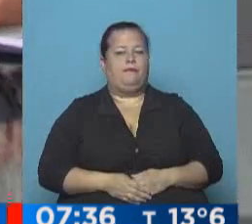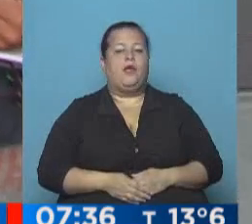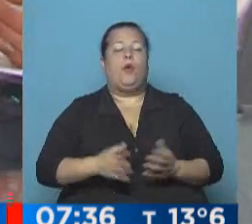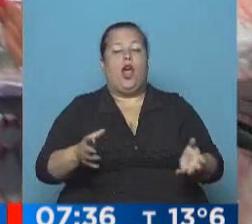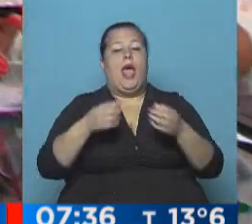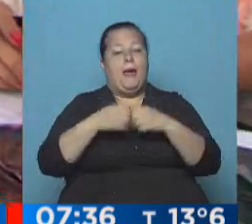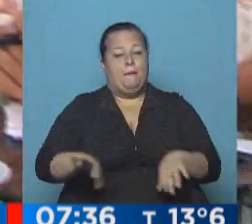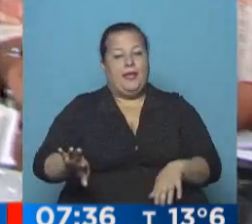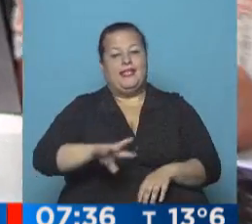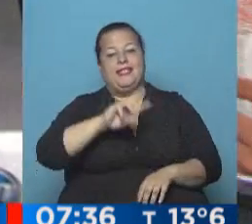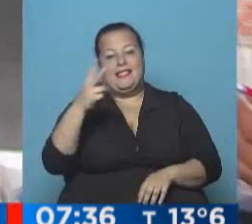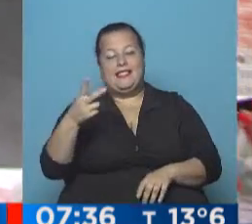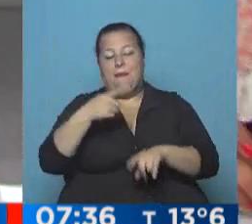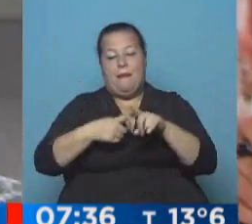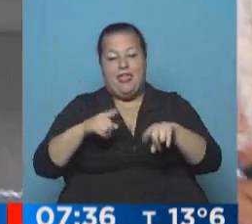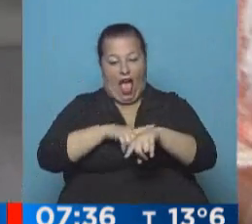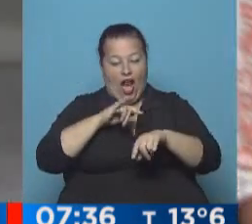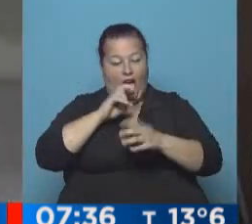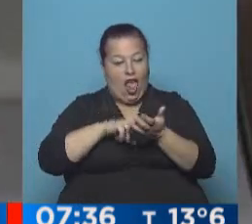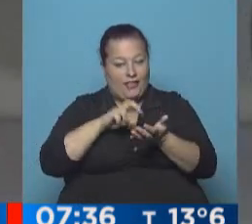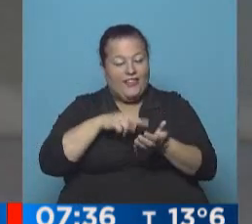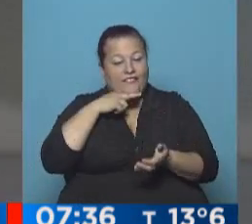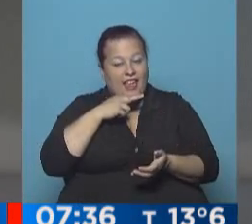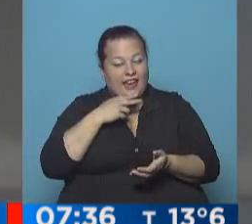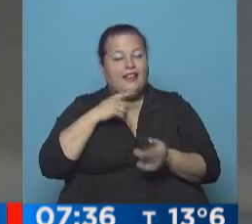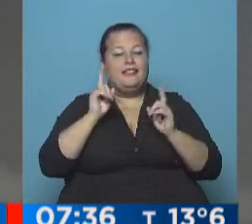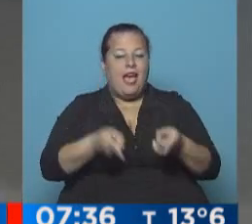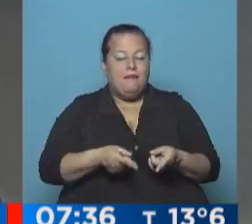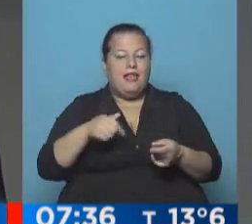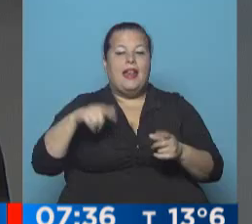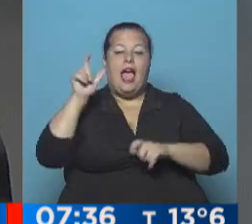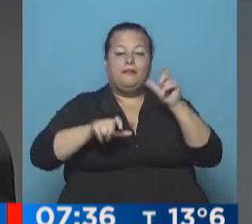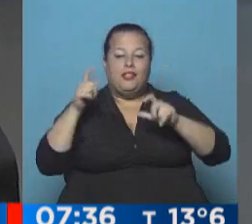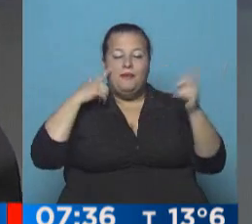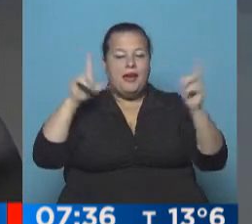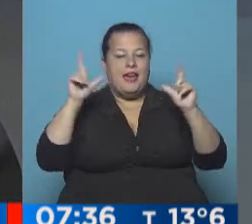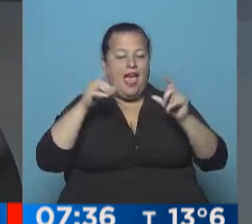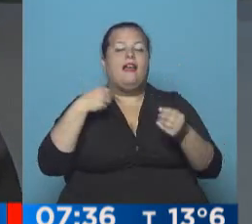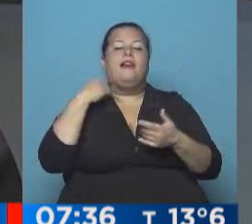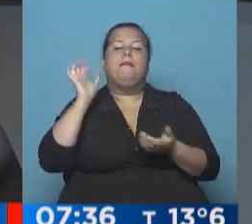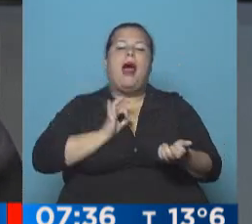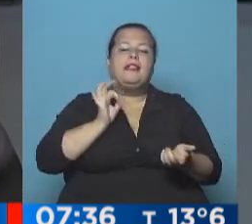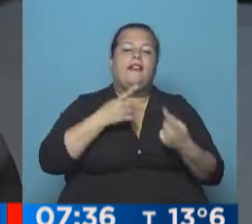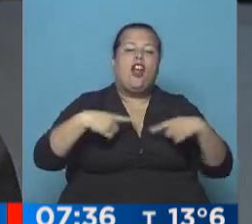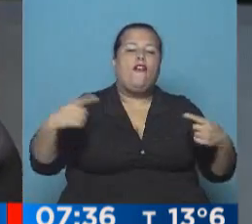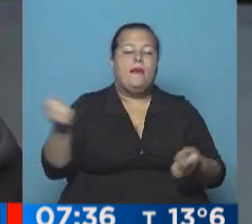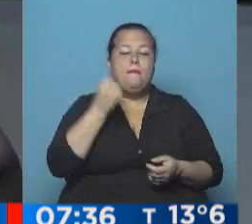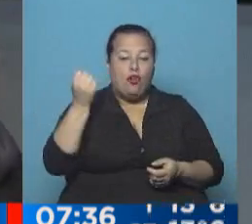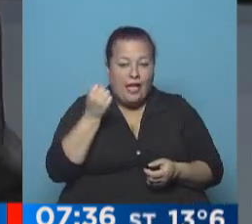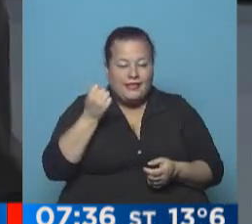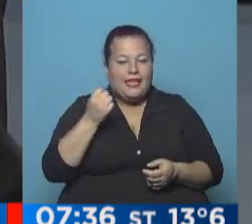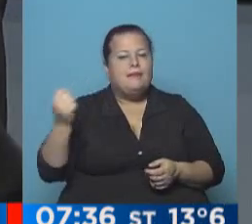Comenzando la segunda media hora de este noticiero de viernes, donde se suma en nuestra audiencia nuevo público, quiere saber algunas de las noticias importantes,